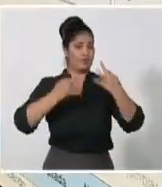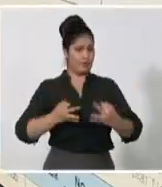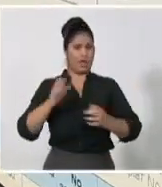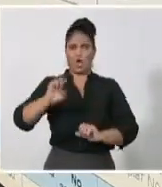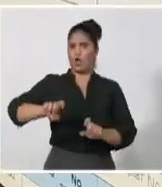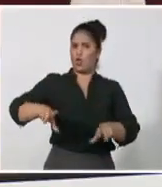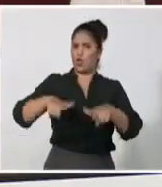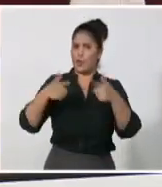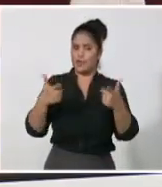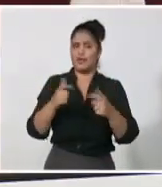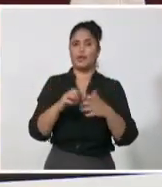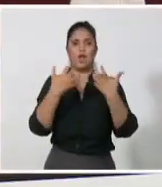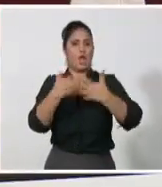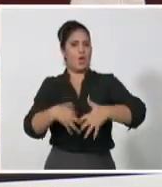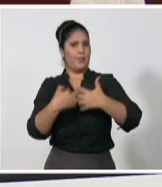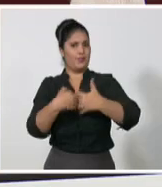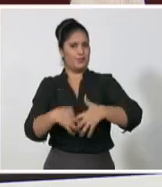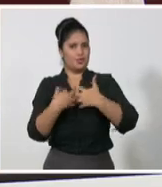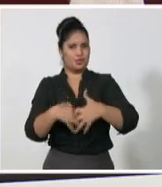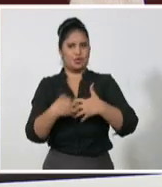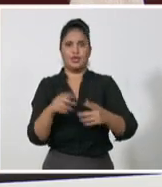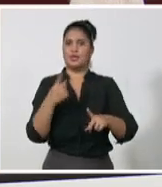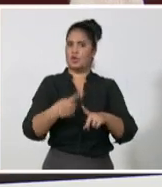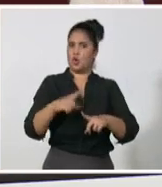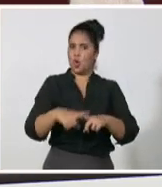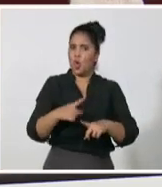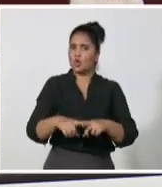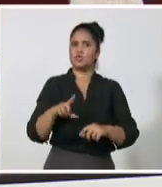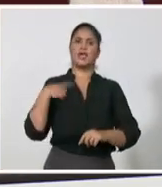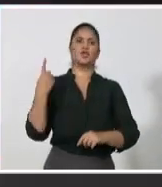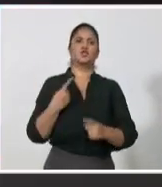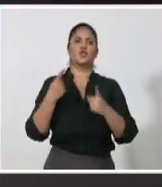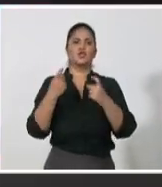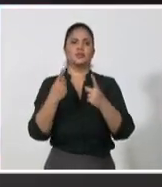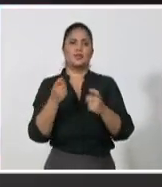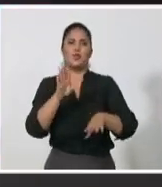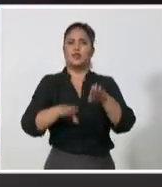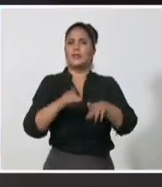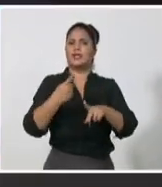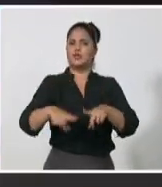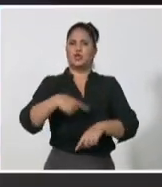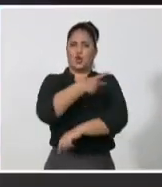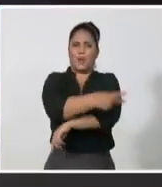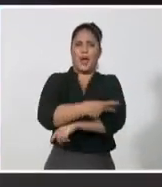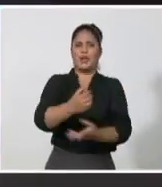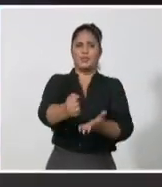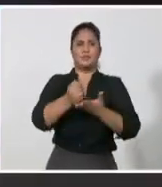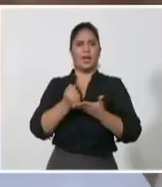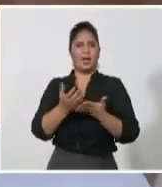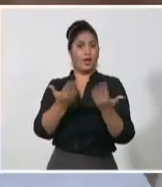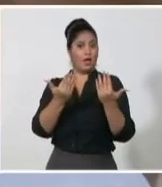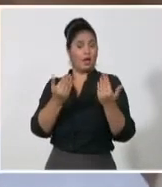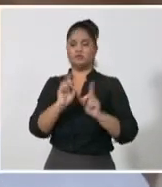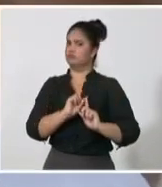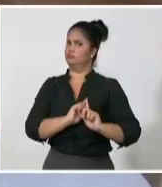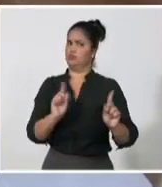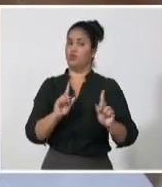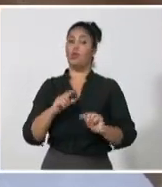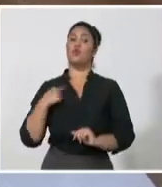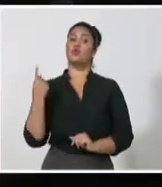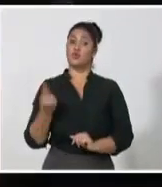de producir en Cuba la mayor cantidad de bienes posibles. Otro de los llamados de Raúl se analizó también en la Comisión Socioeconómica.